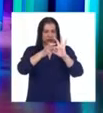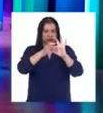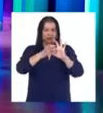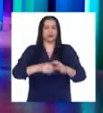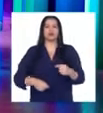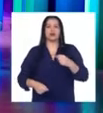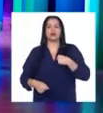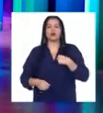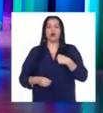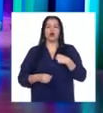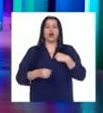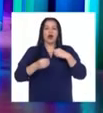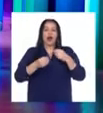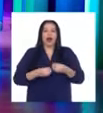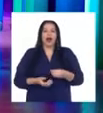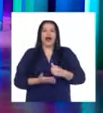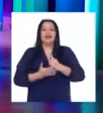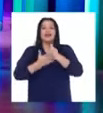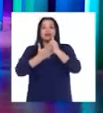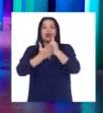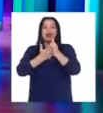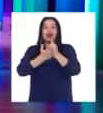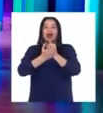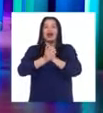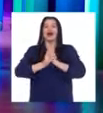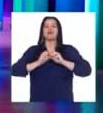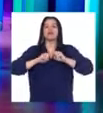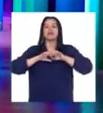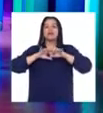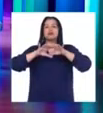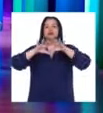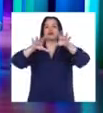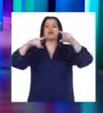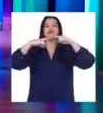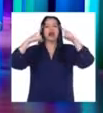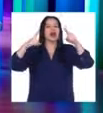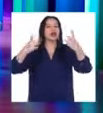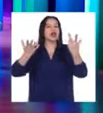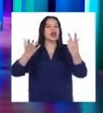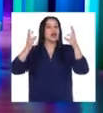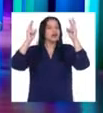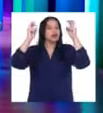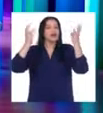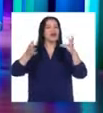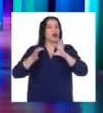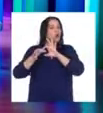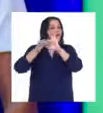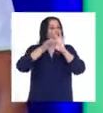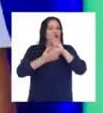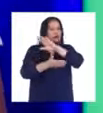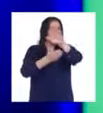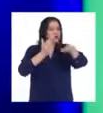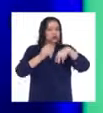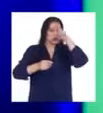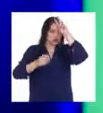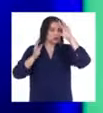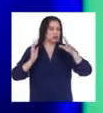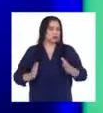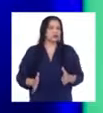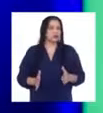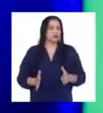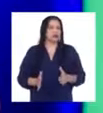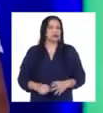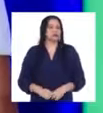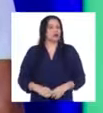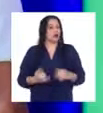con un granito de arena a difundir este mensaje de unidad entre los peruanos. Como acabamos